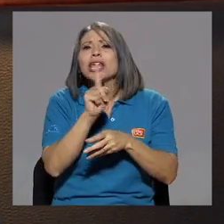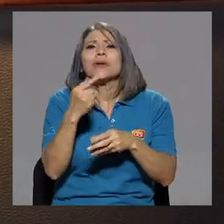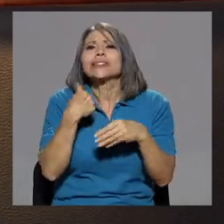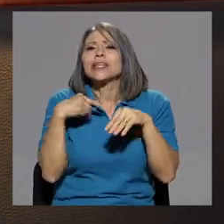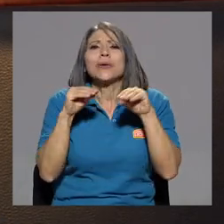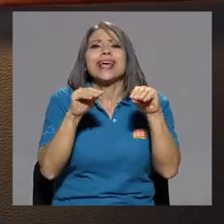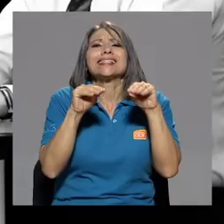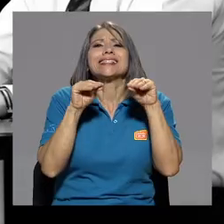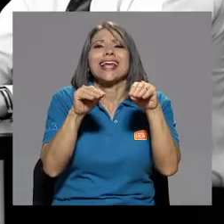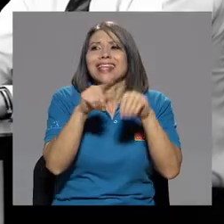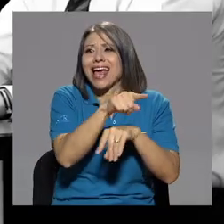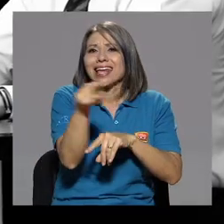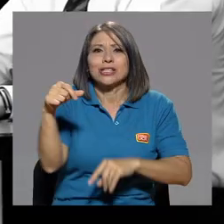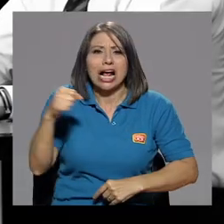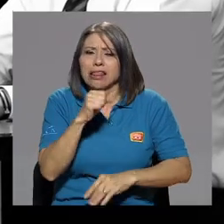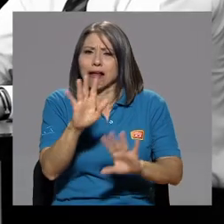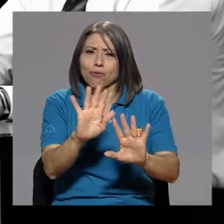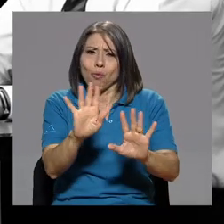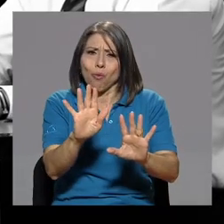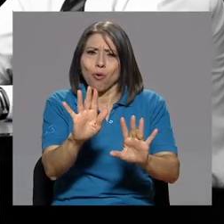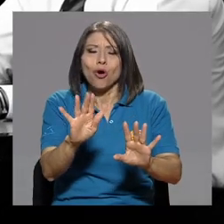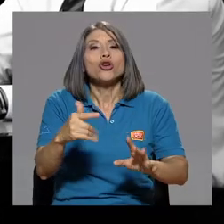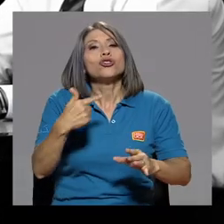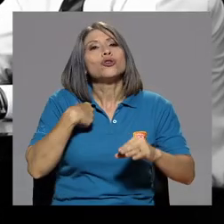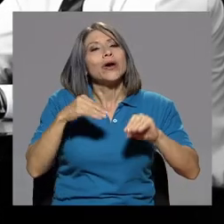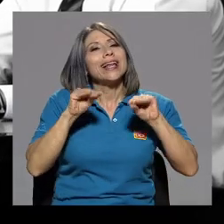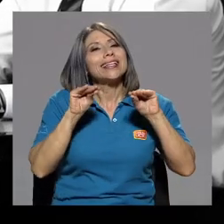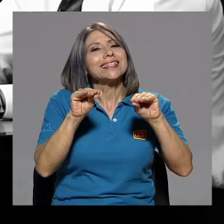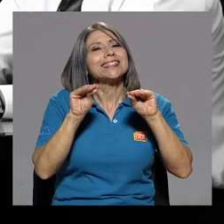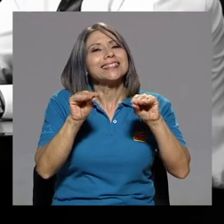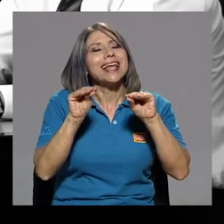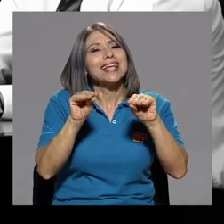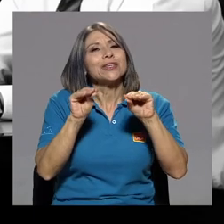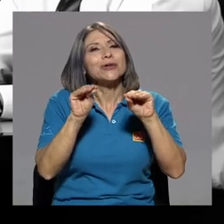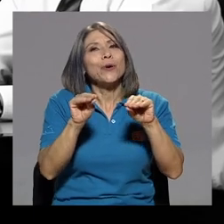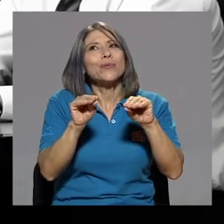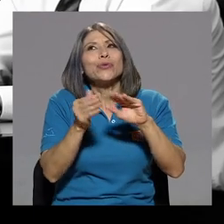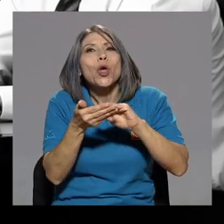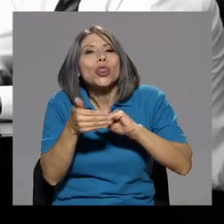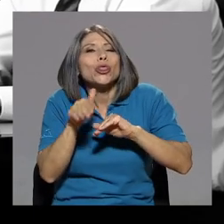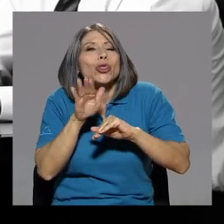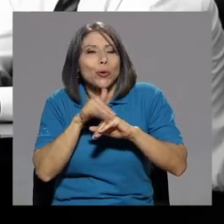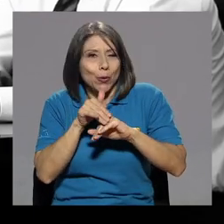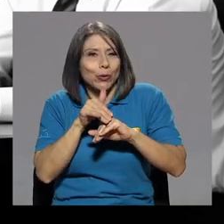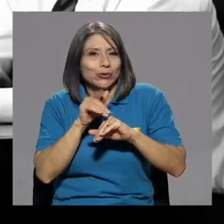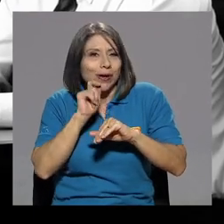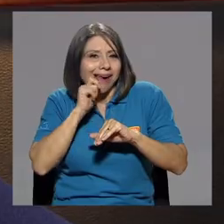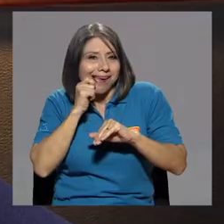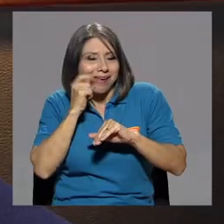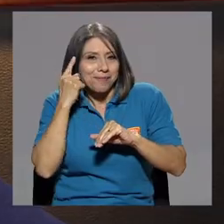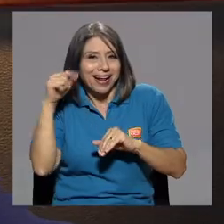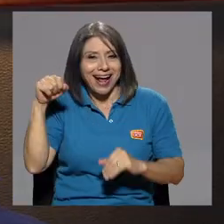les enseñe a cantar, no. Les enseño los trucos para cantar.